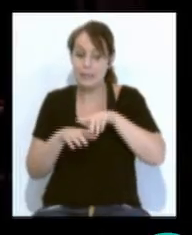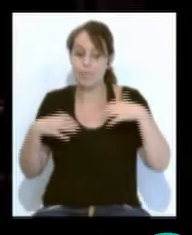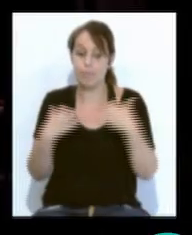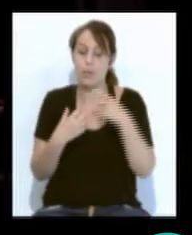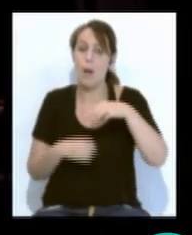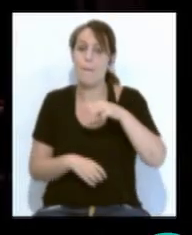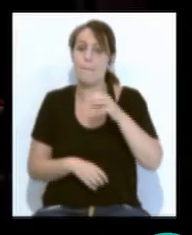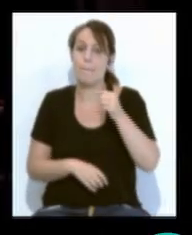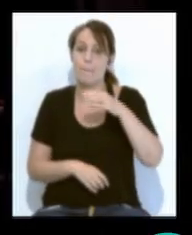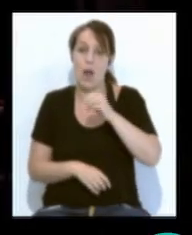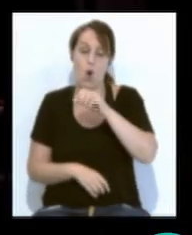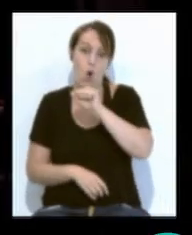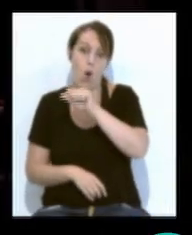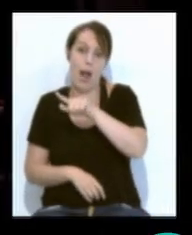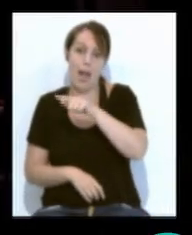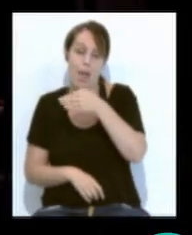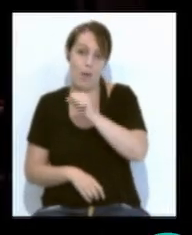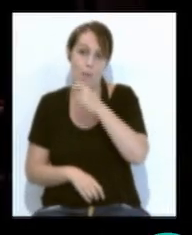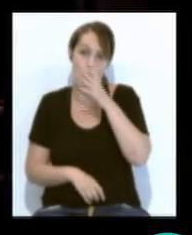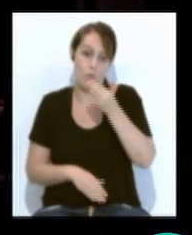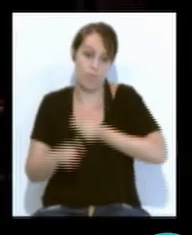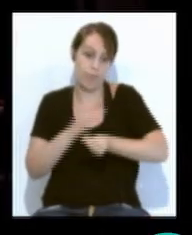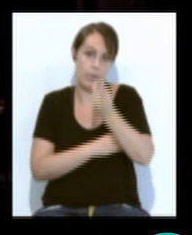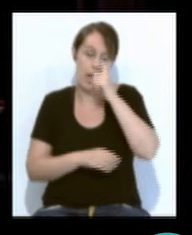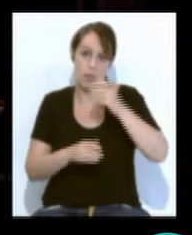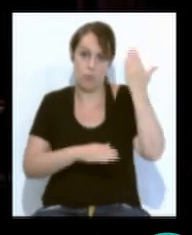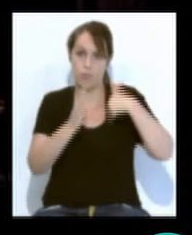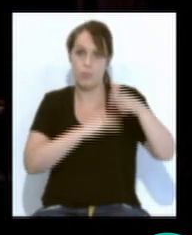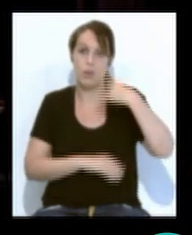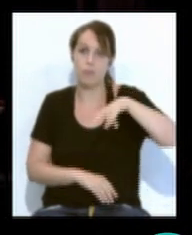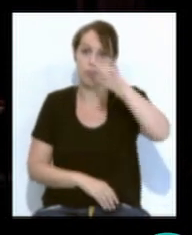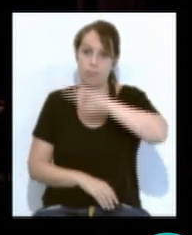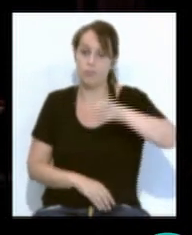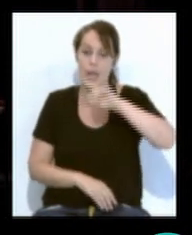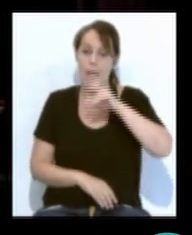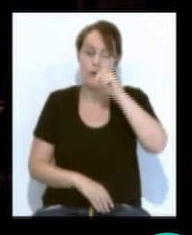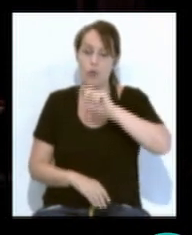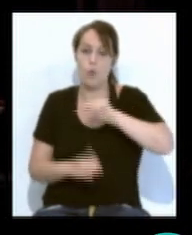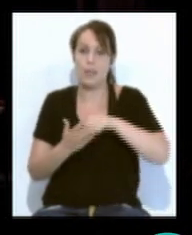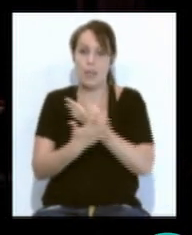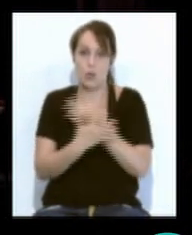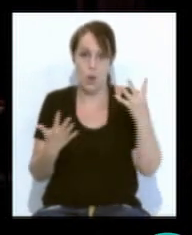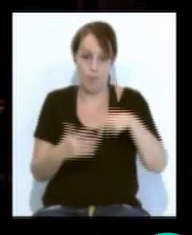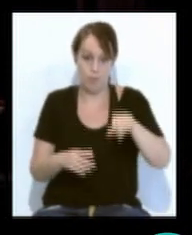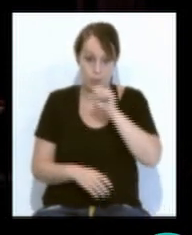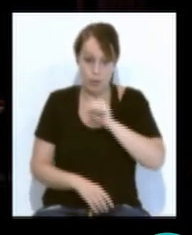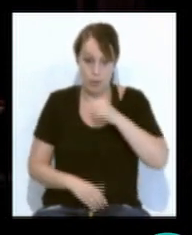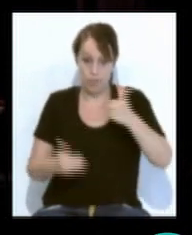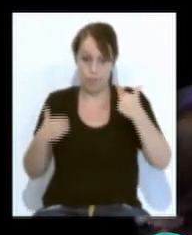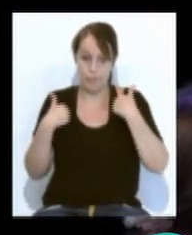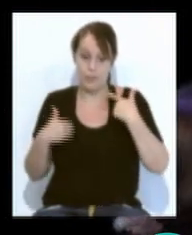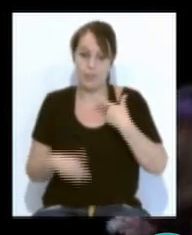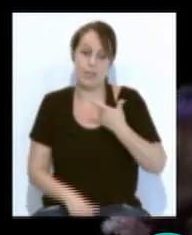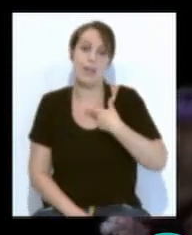con motivo del centenario de su nacimiento en el Gran Teatro Falla en 2019 un concierto a cargo de la Camerata